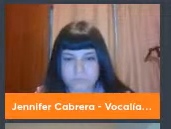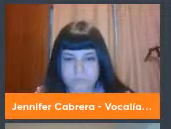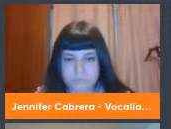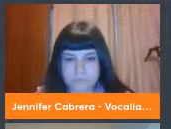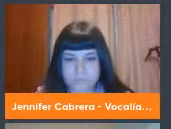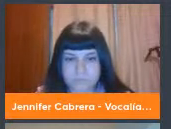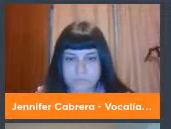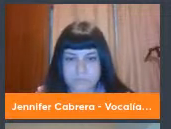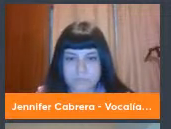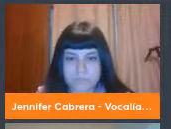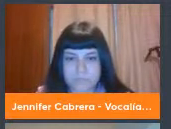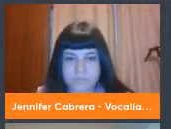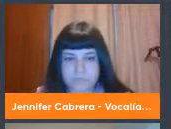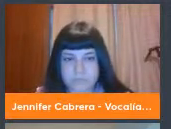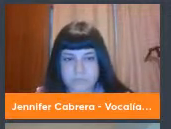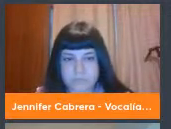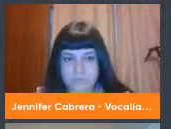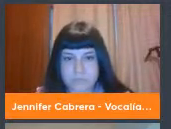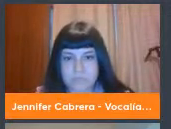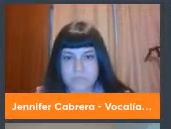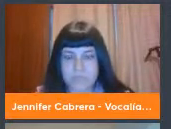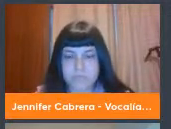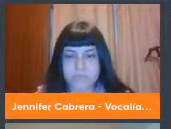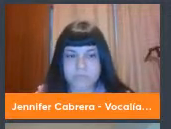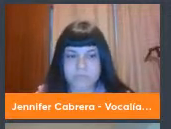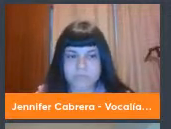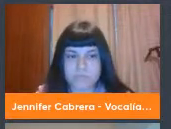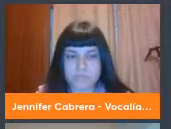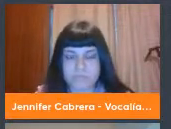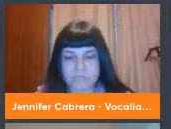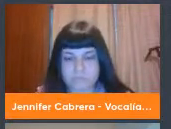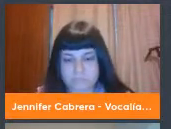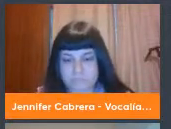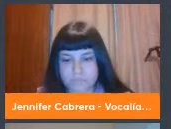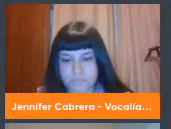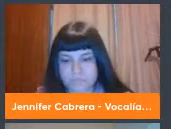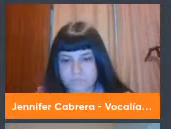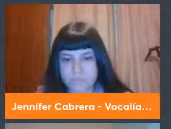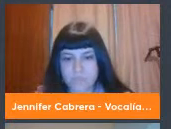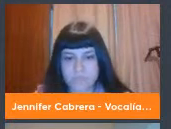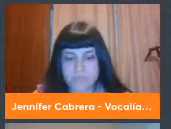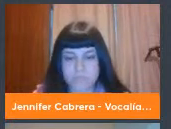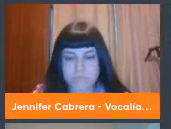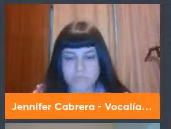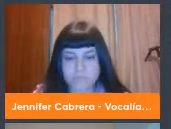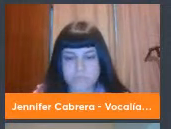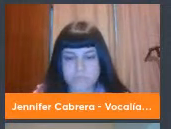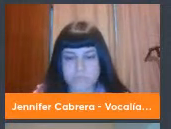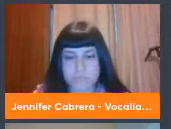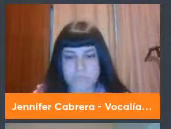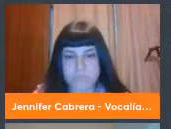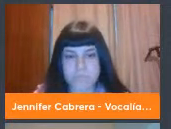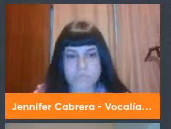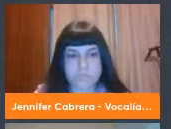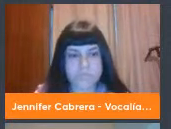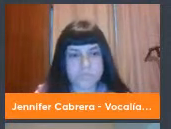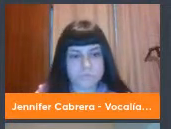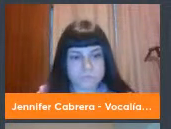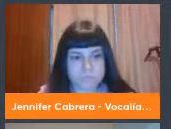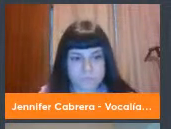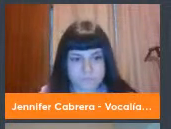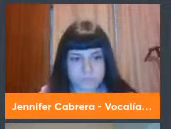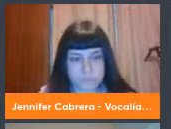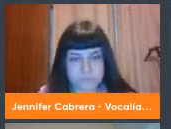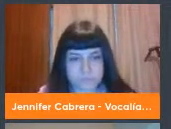investigación, creación artística, innovación, extensión, vinculación con el medio y el territorio, y define a su vez los objetivos para estas instituciones